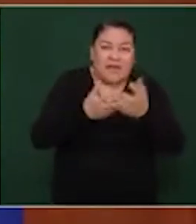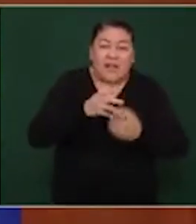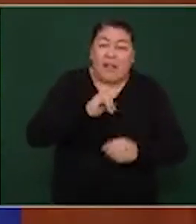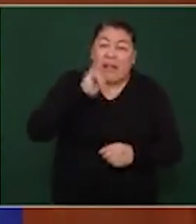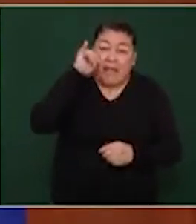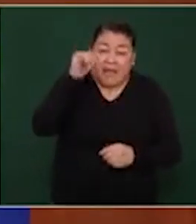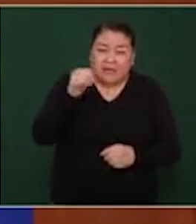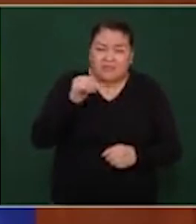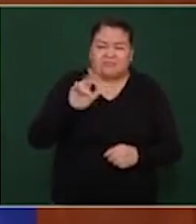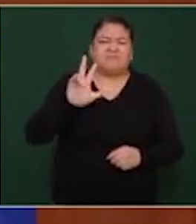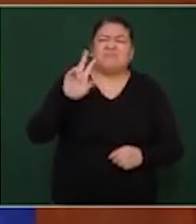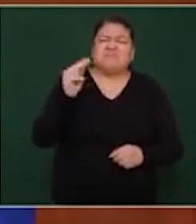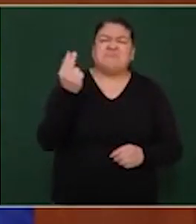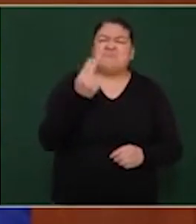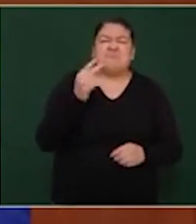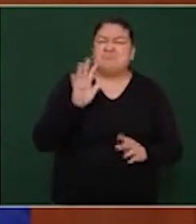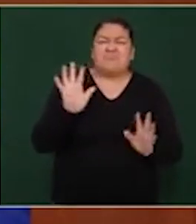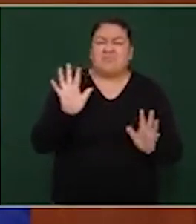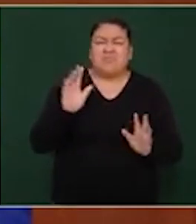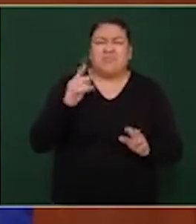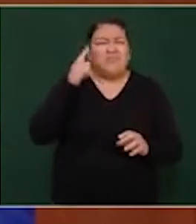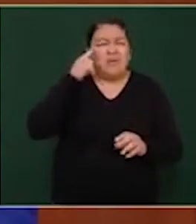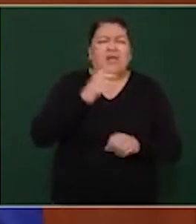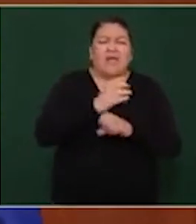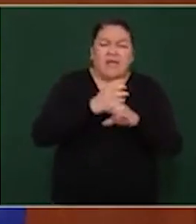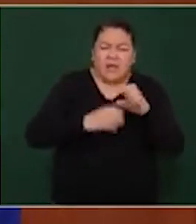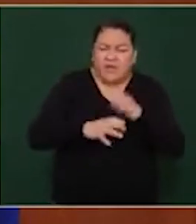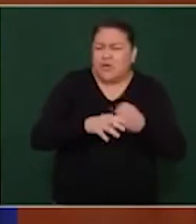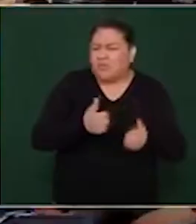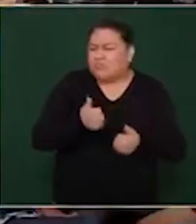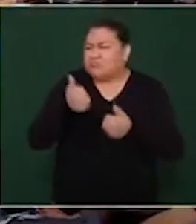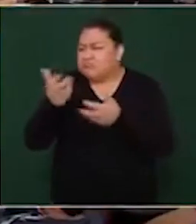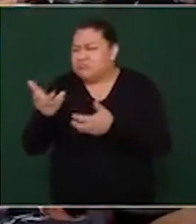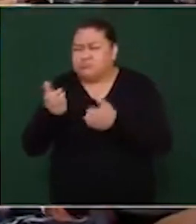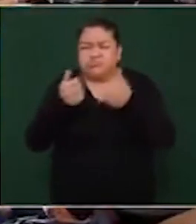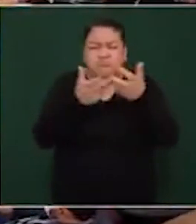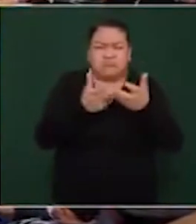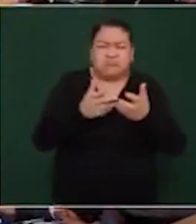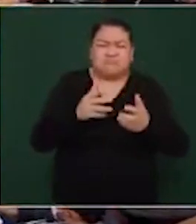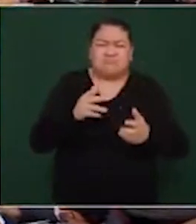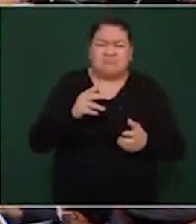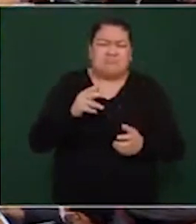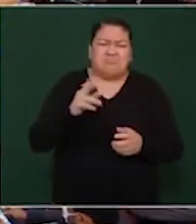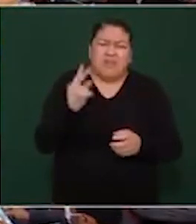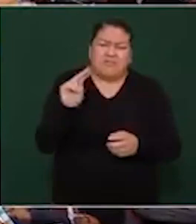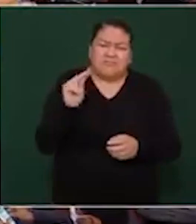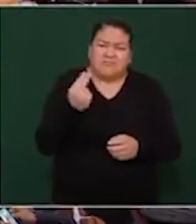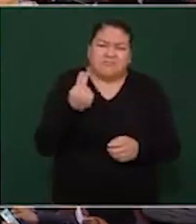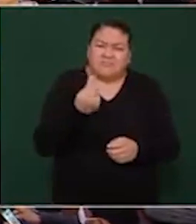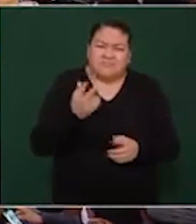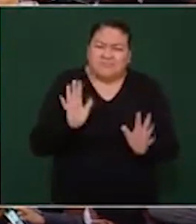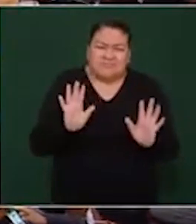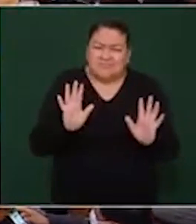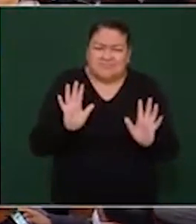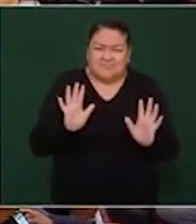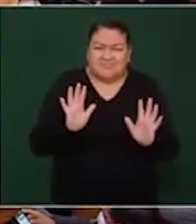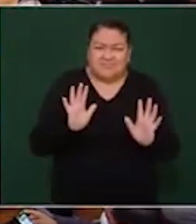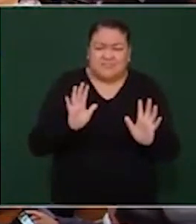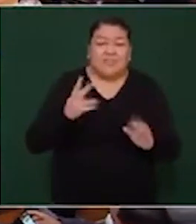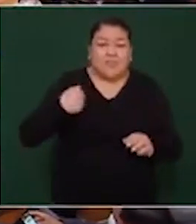para llevar mercancías de un lugar a otro. Estamos